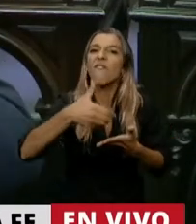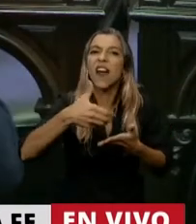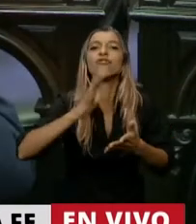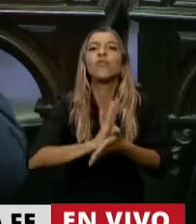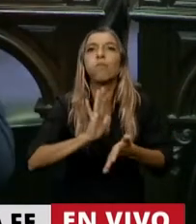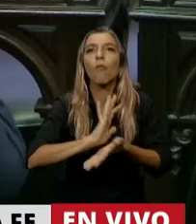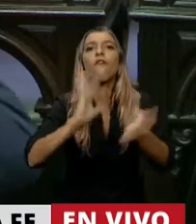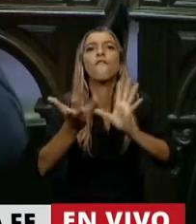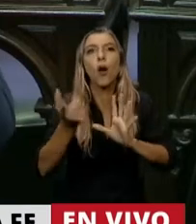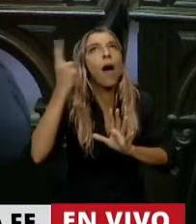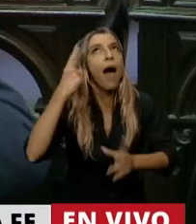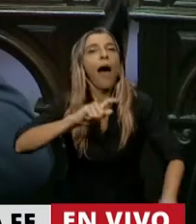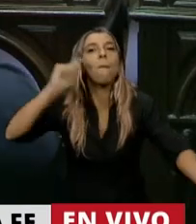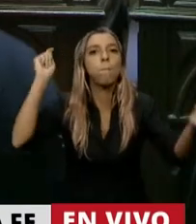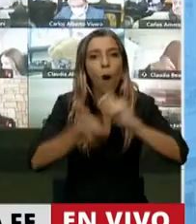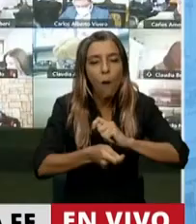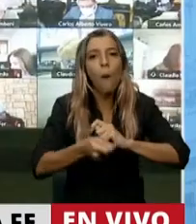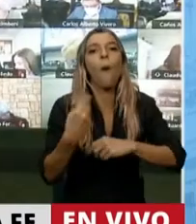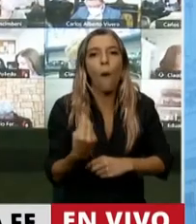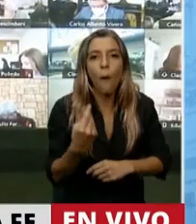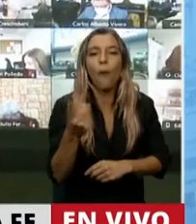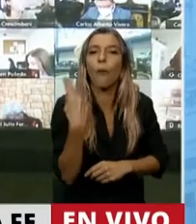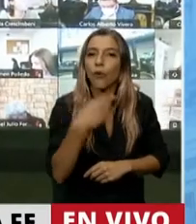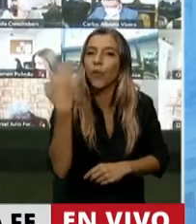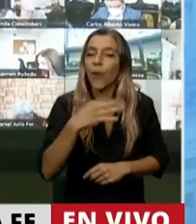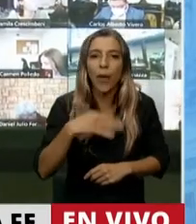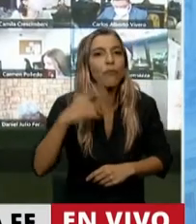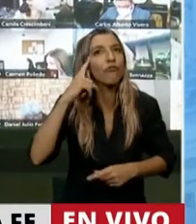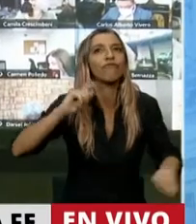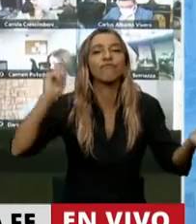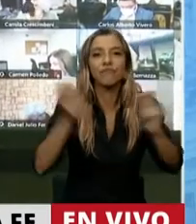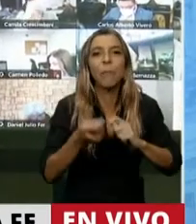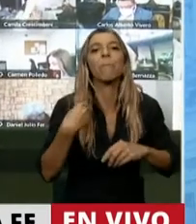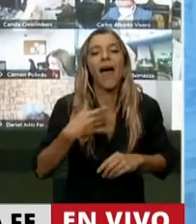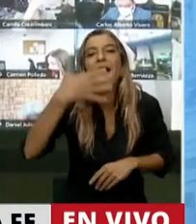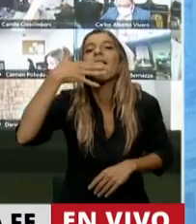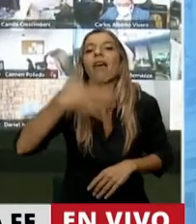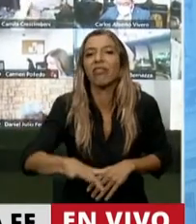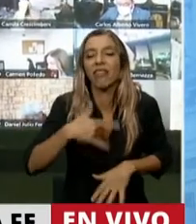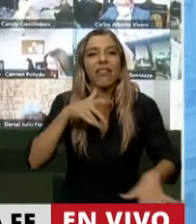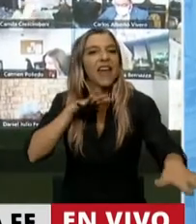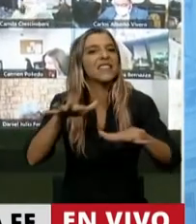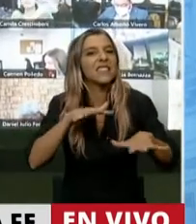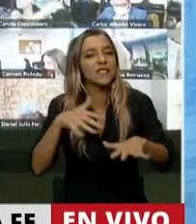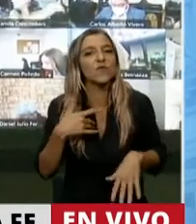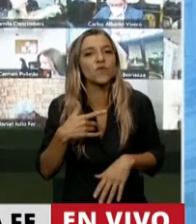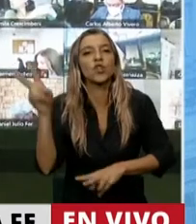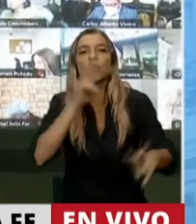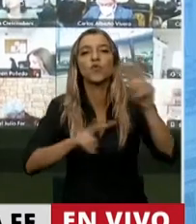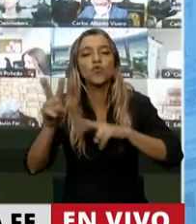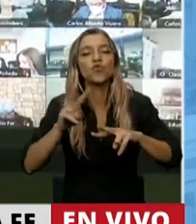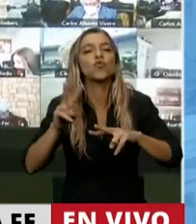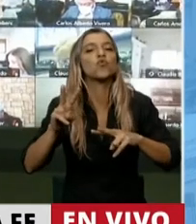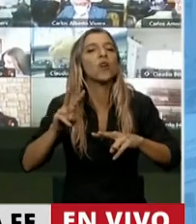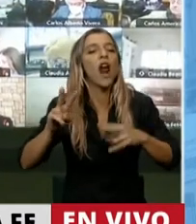salir de una crisis antropología que nos llevó a estos niveles de crisis para ir hacia una nueva situación, a un nuevo estado de